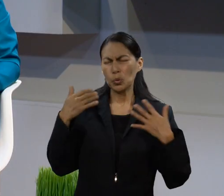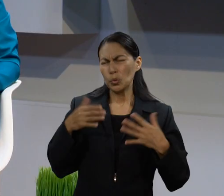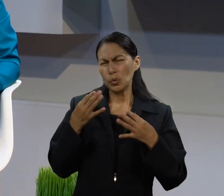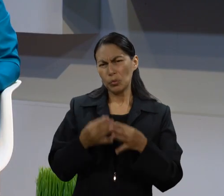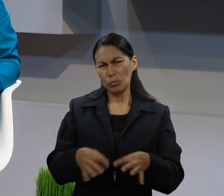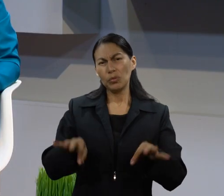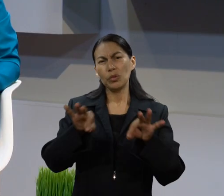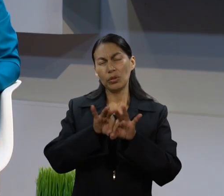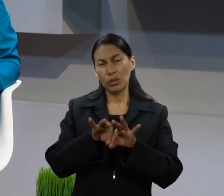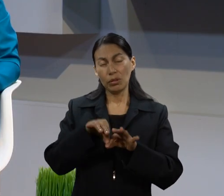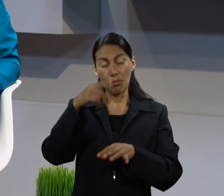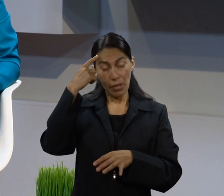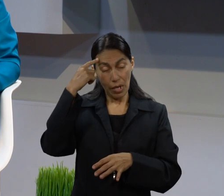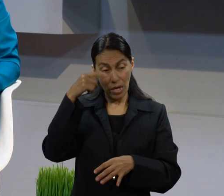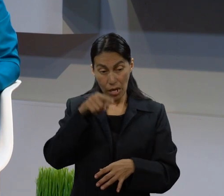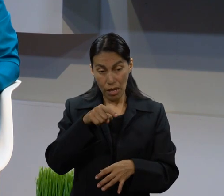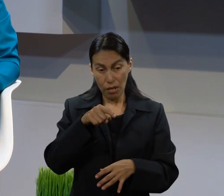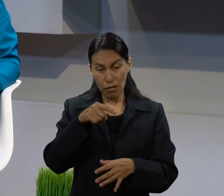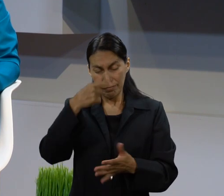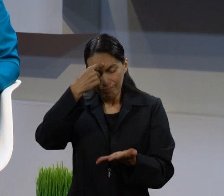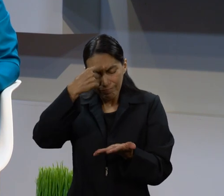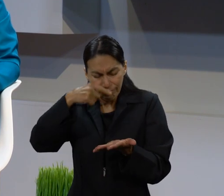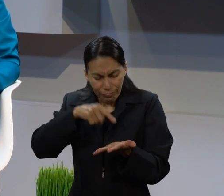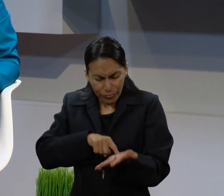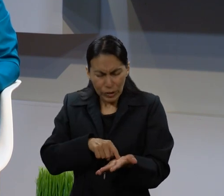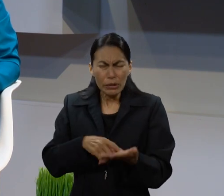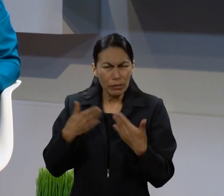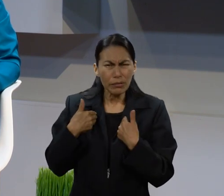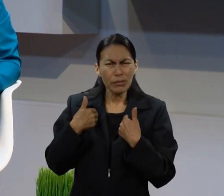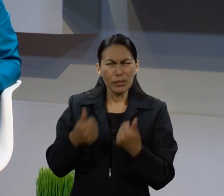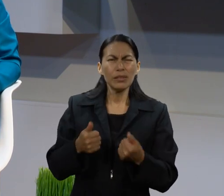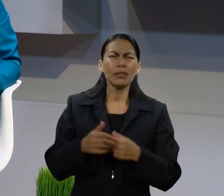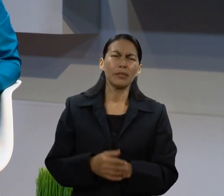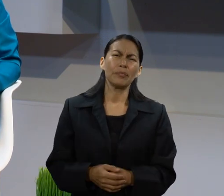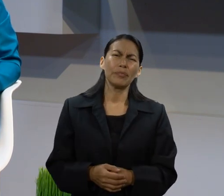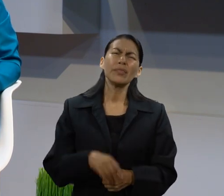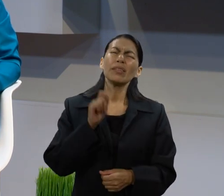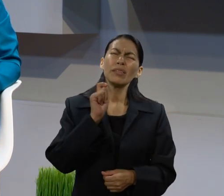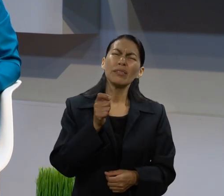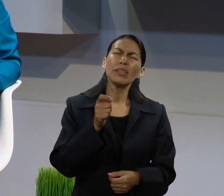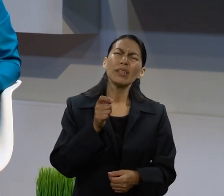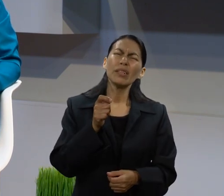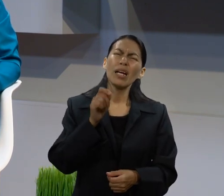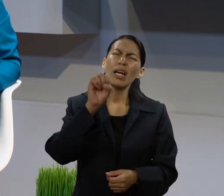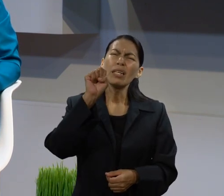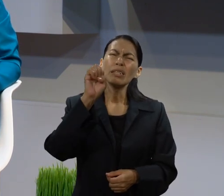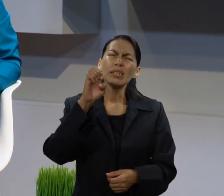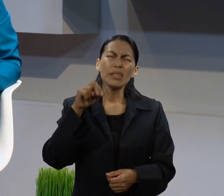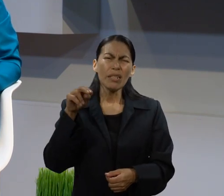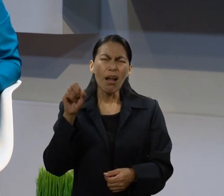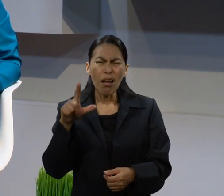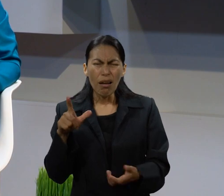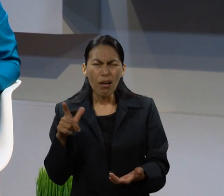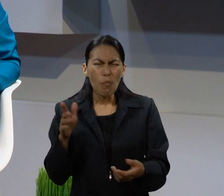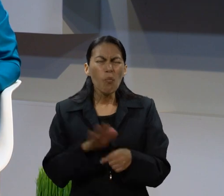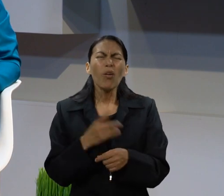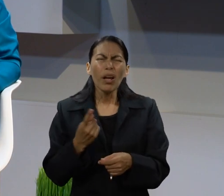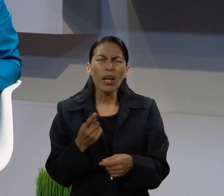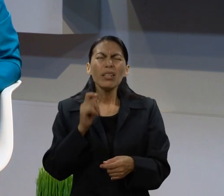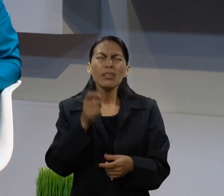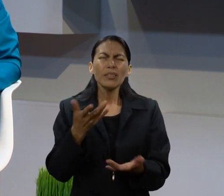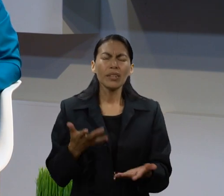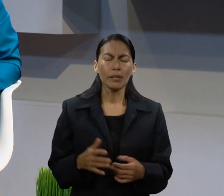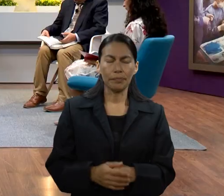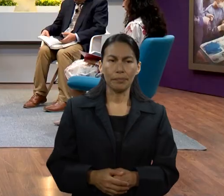señal, muy importante en retomar y darle un vistazo. ¿Qué implica esa señal? ¿Por qué era